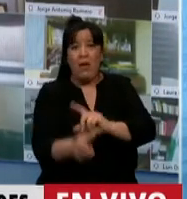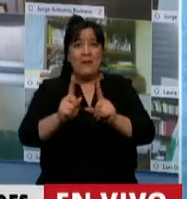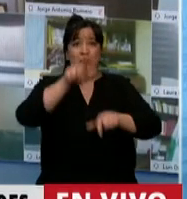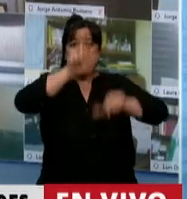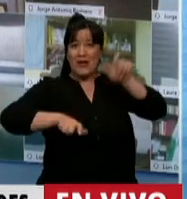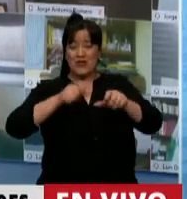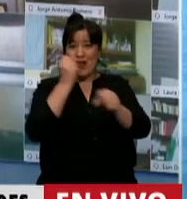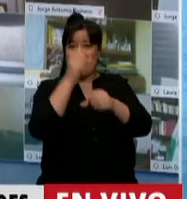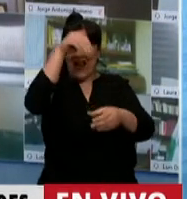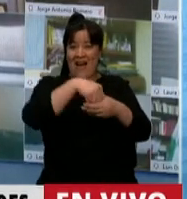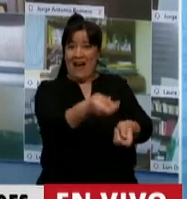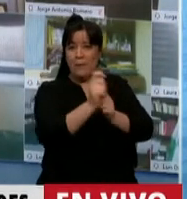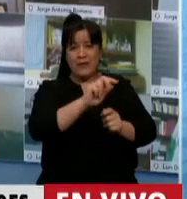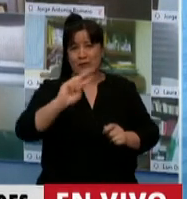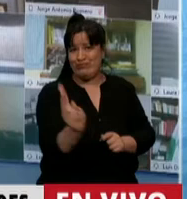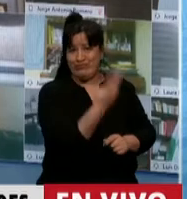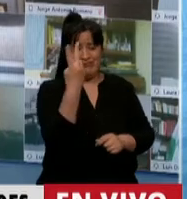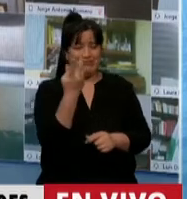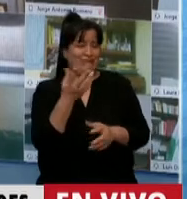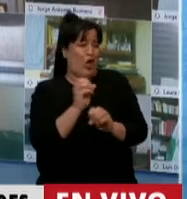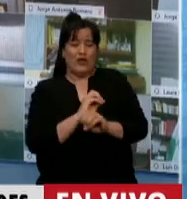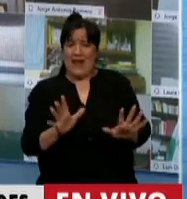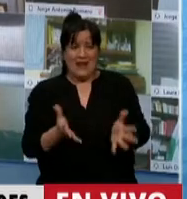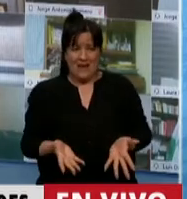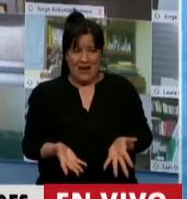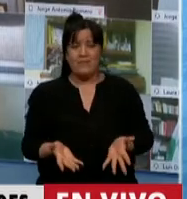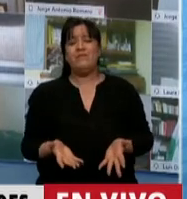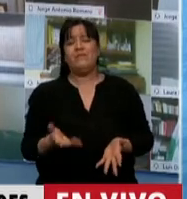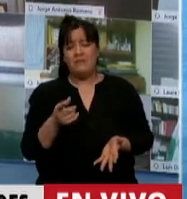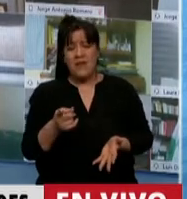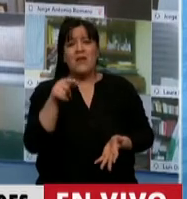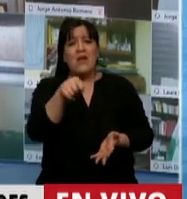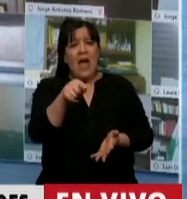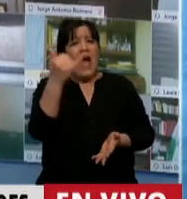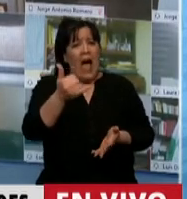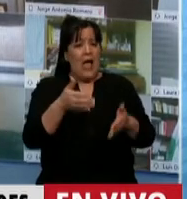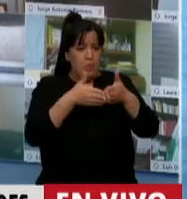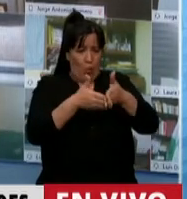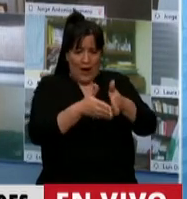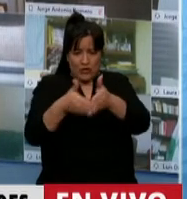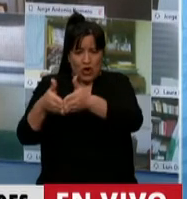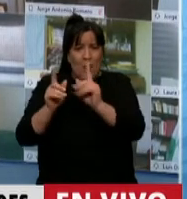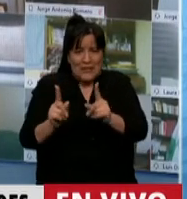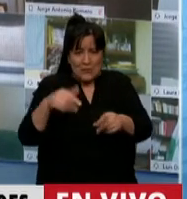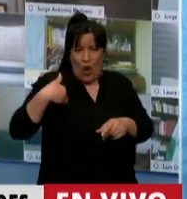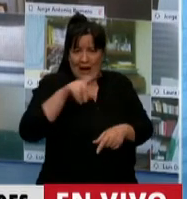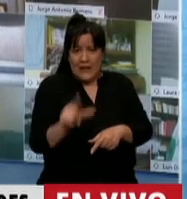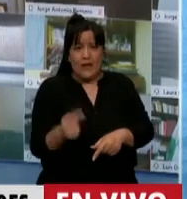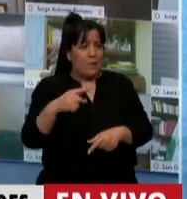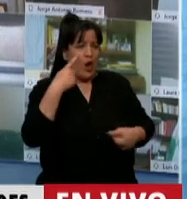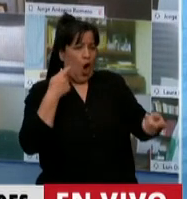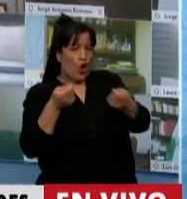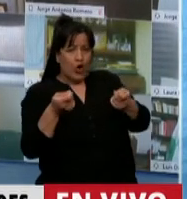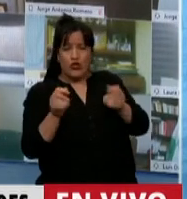fallecen en las peores condiciones. Y esto, a pesar de que salen de puertos argentinos, claramente no se controla,